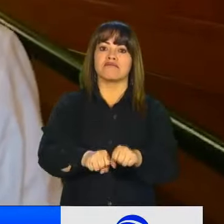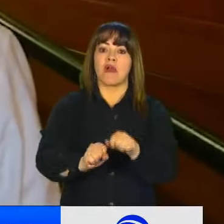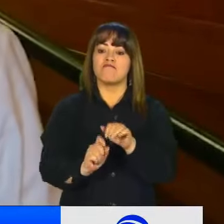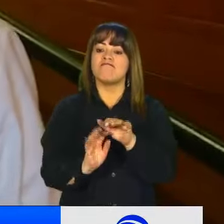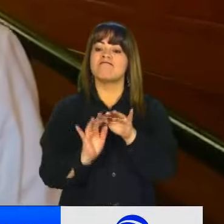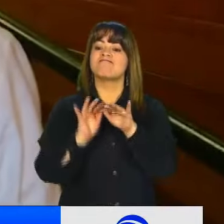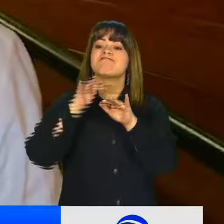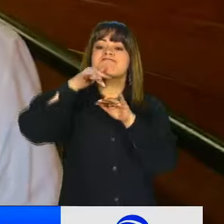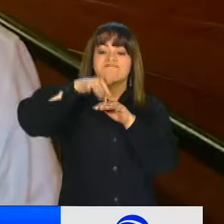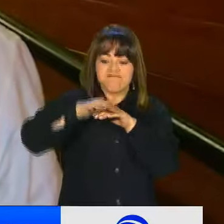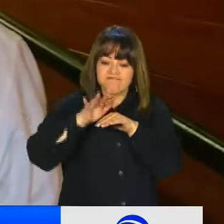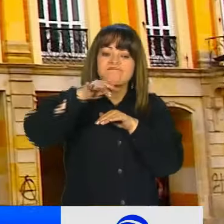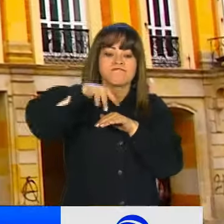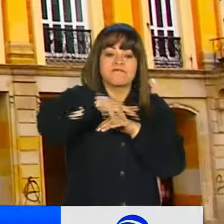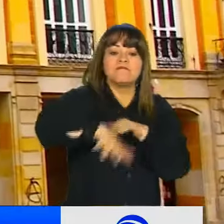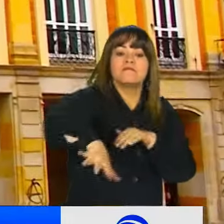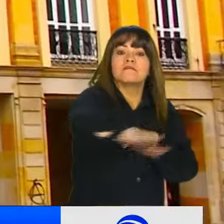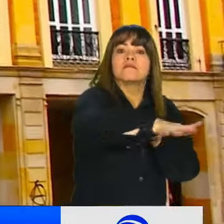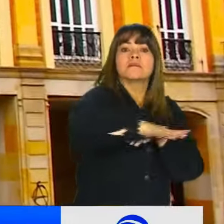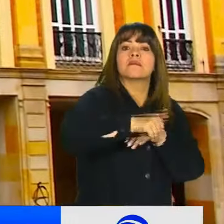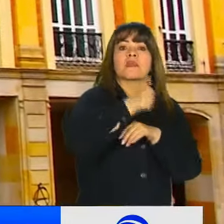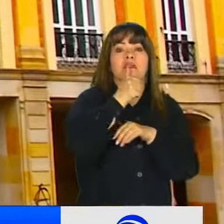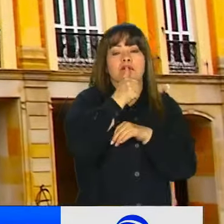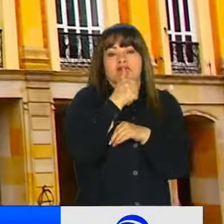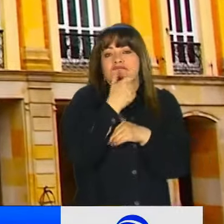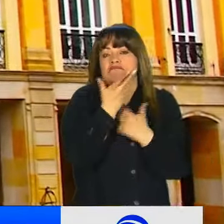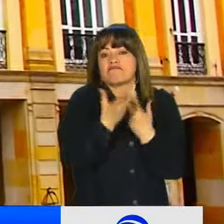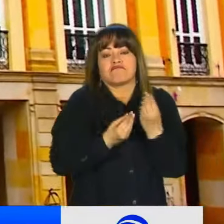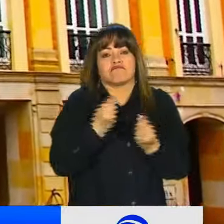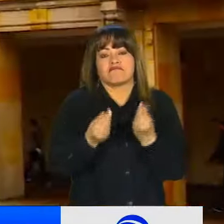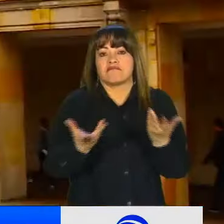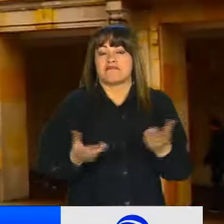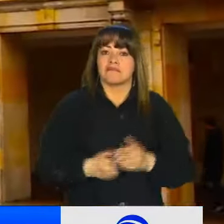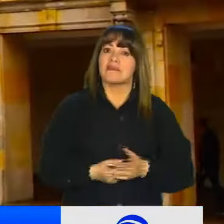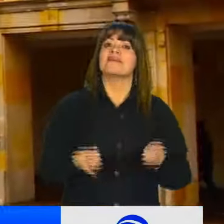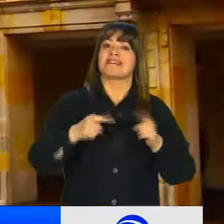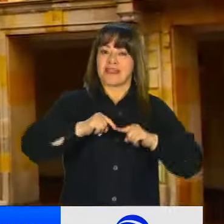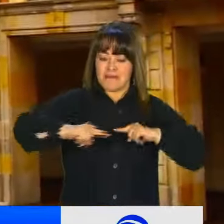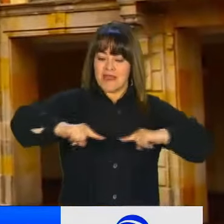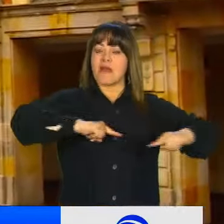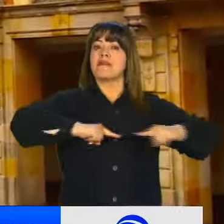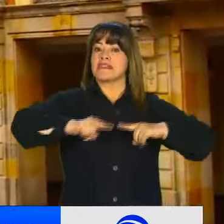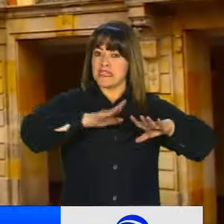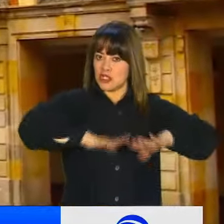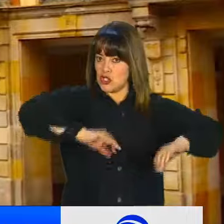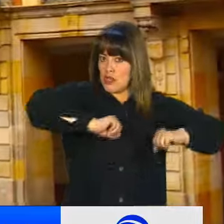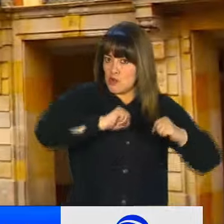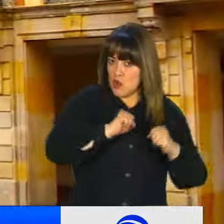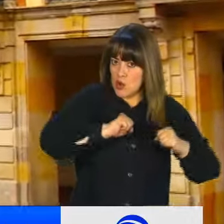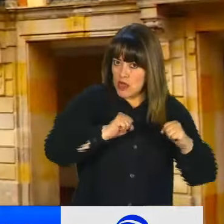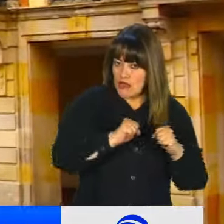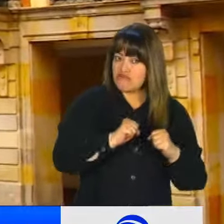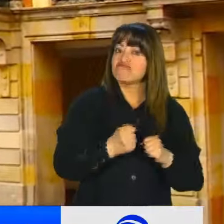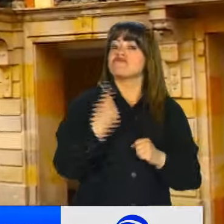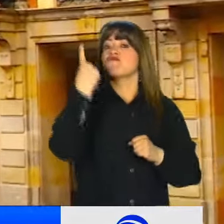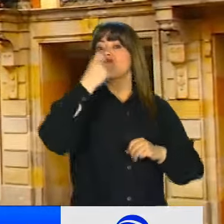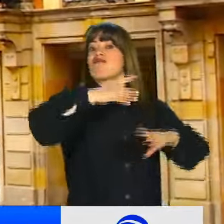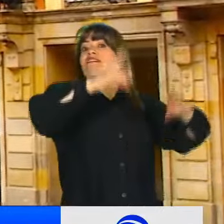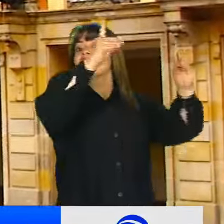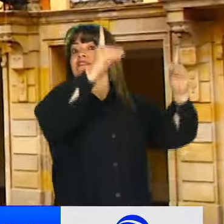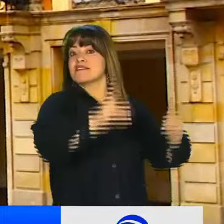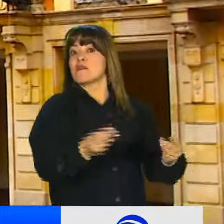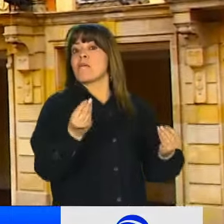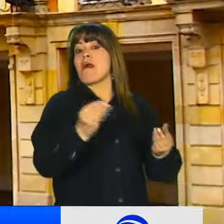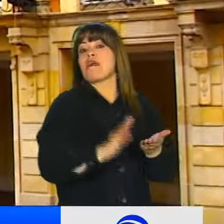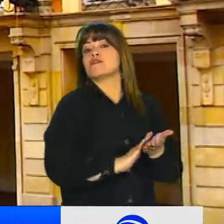los que alimentan la quebrada principal. También hablaron de las diferentes administraciones de Bogotá que no han tomado una decisión definitiva